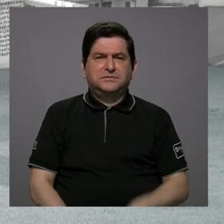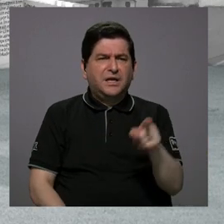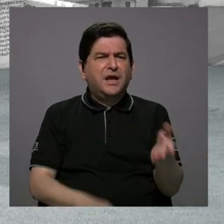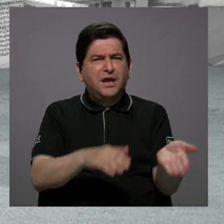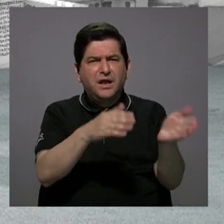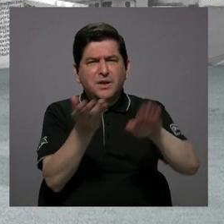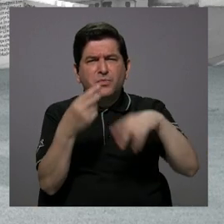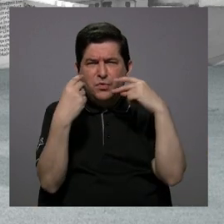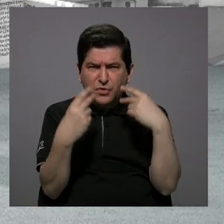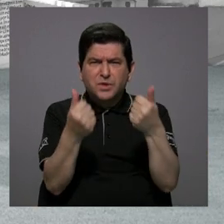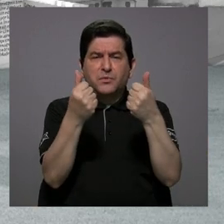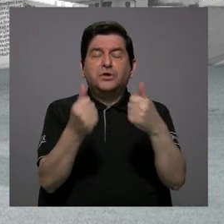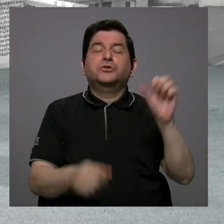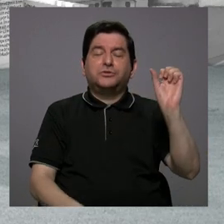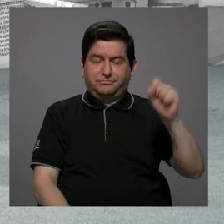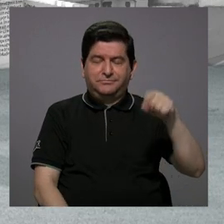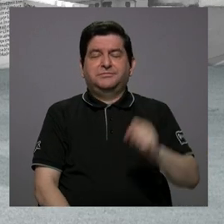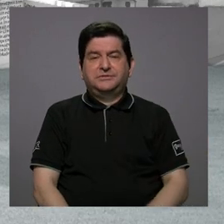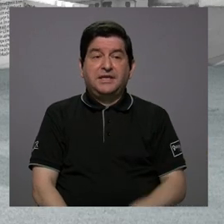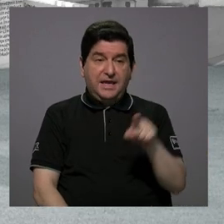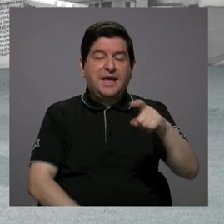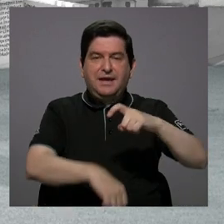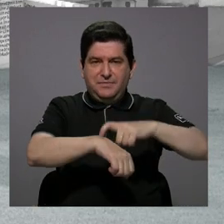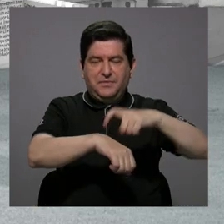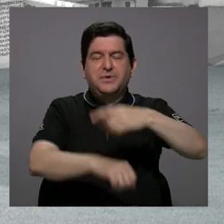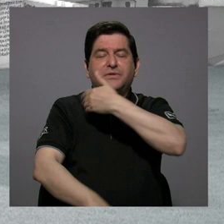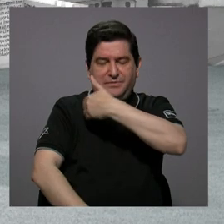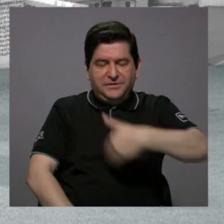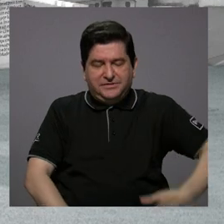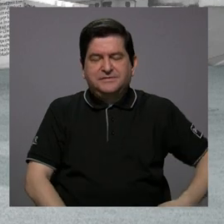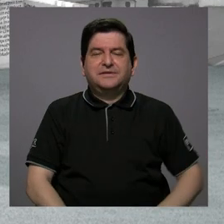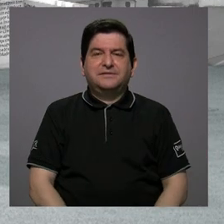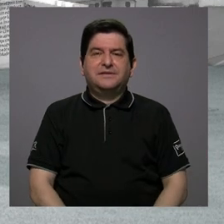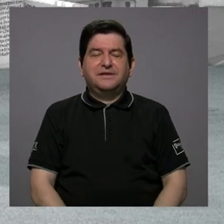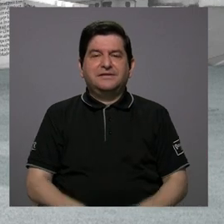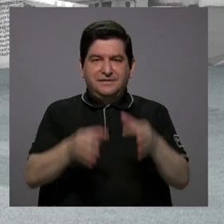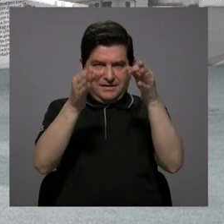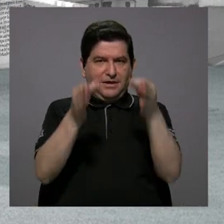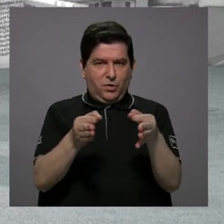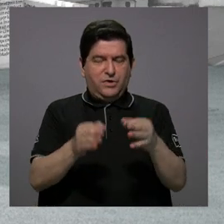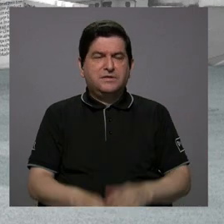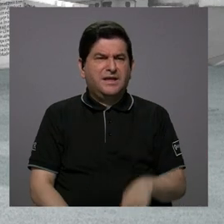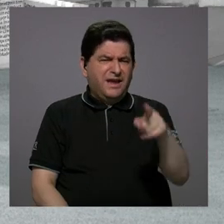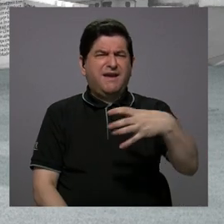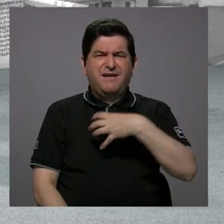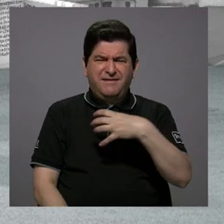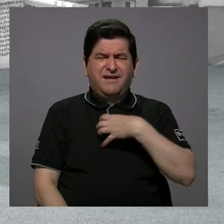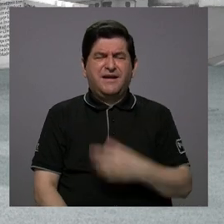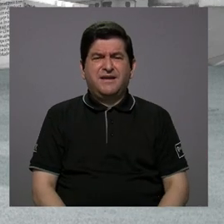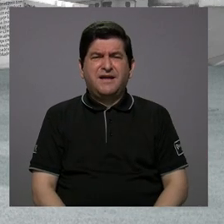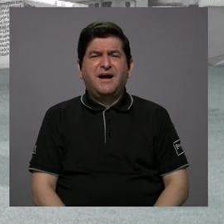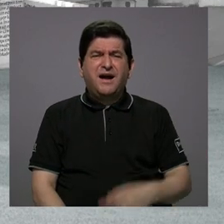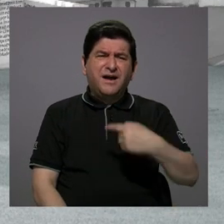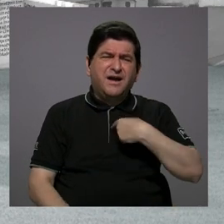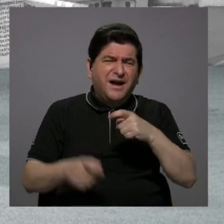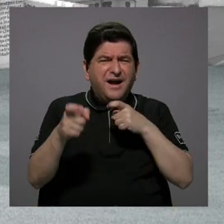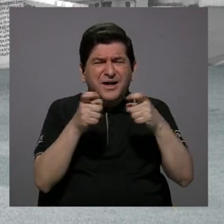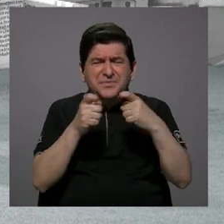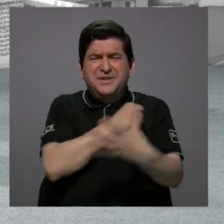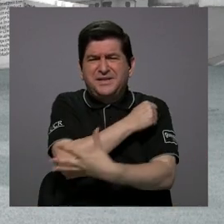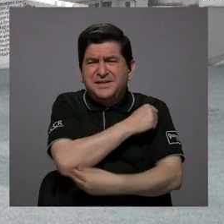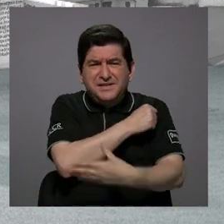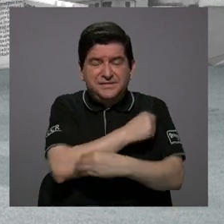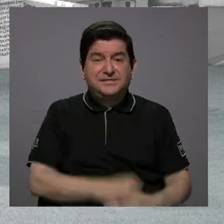muere repentinamente. Él muere repentinamente siendo presidente. Entonces él se quejaba de que tenía que administrar pobreza. Y esa